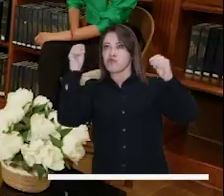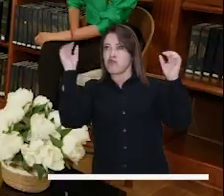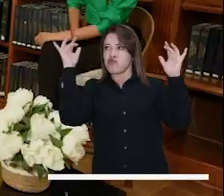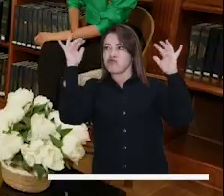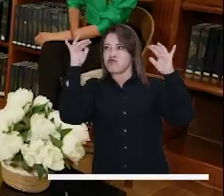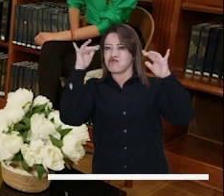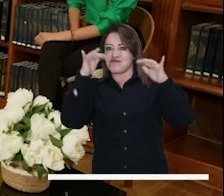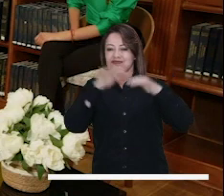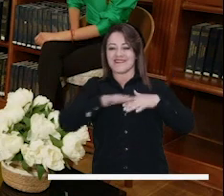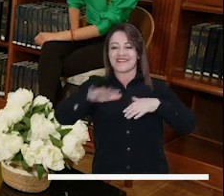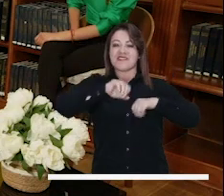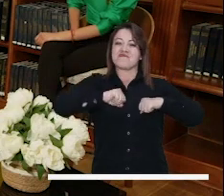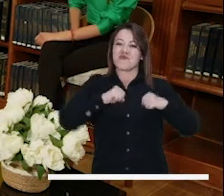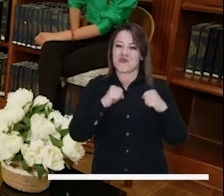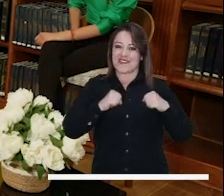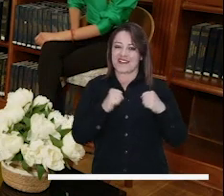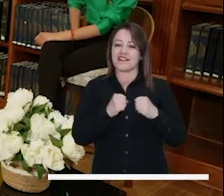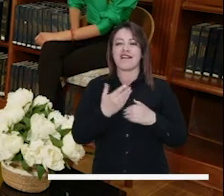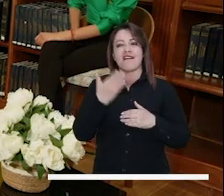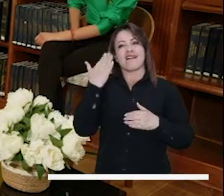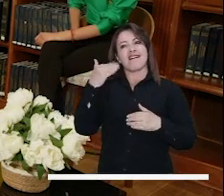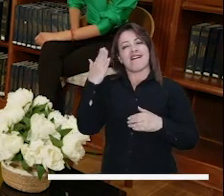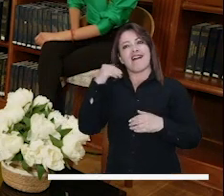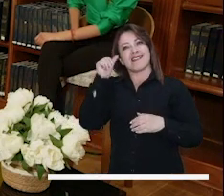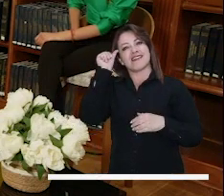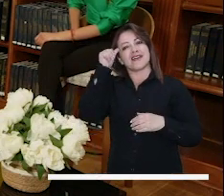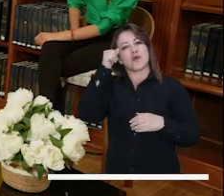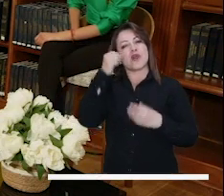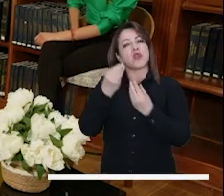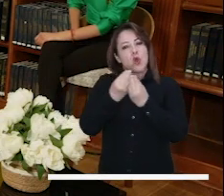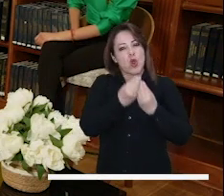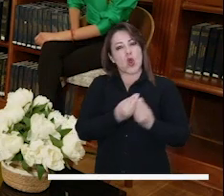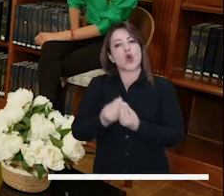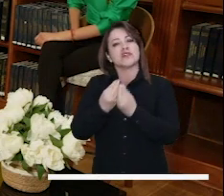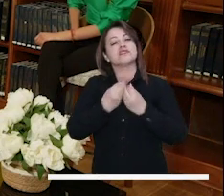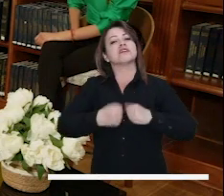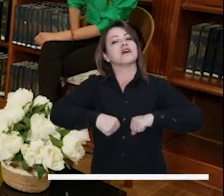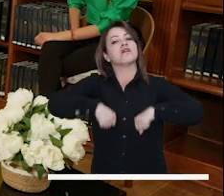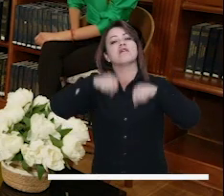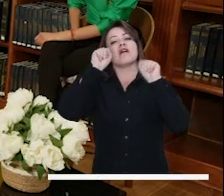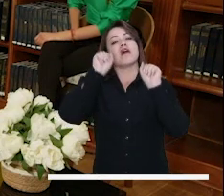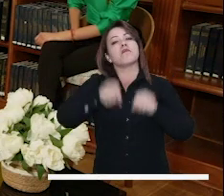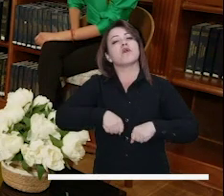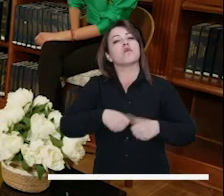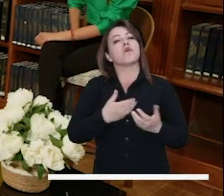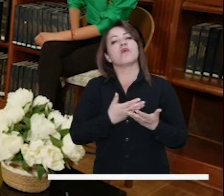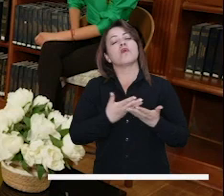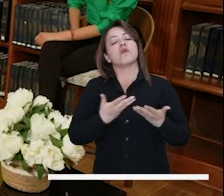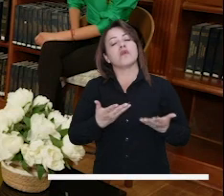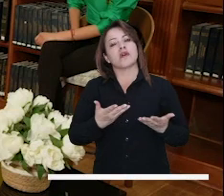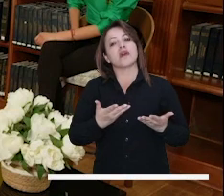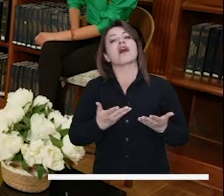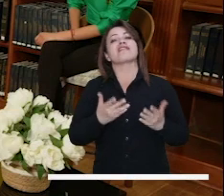y aquí están, en Bogotá. Y en días pasados, recuerdo aquí, aprobamos en el consejo